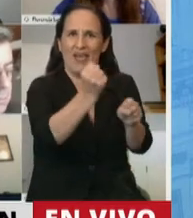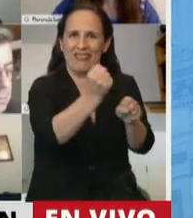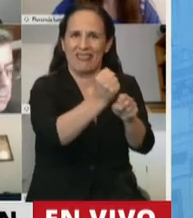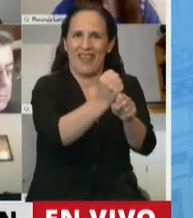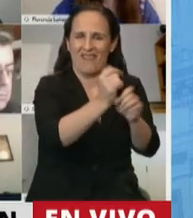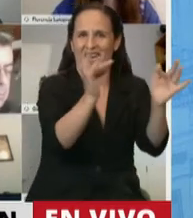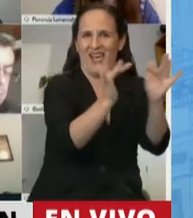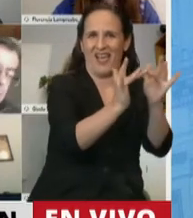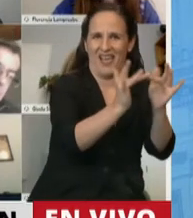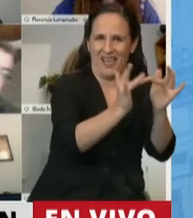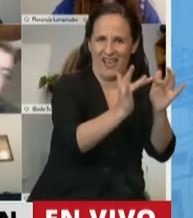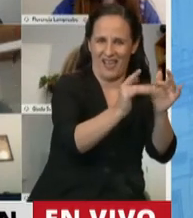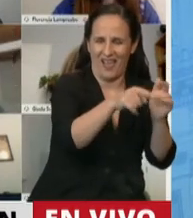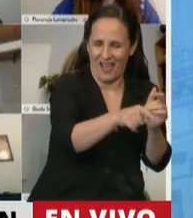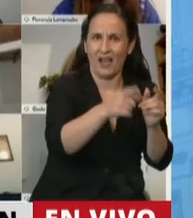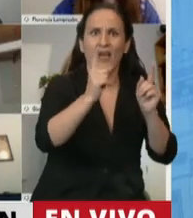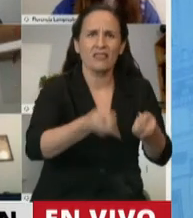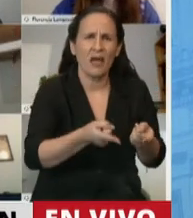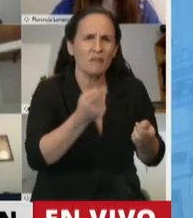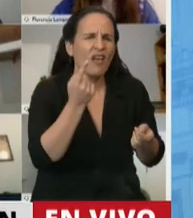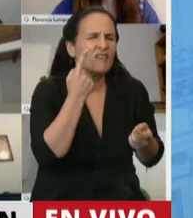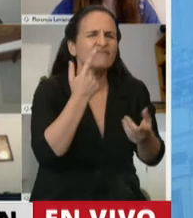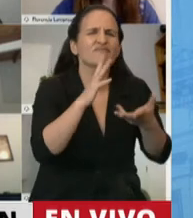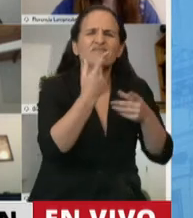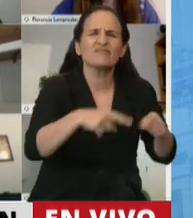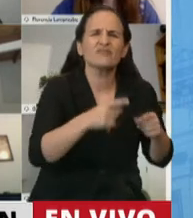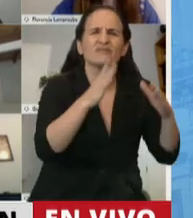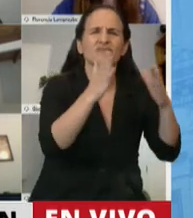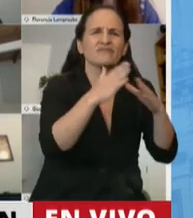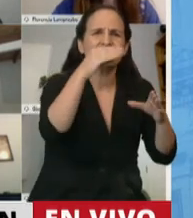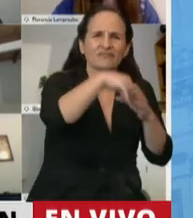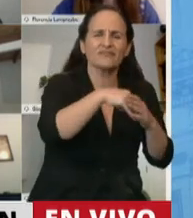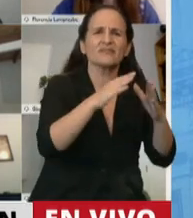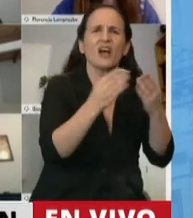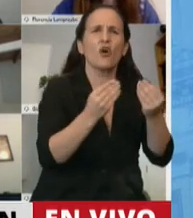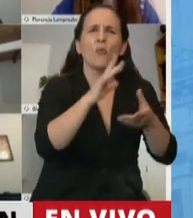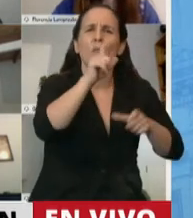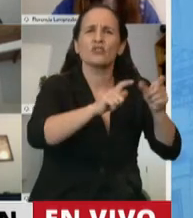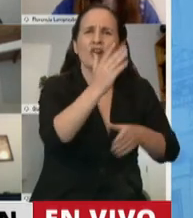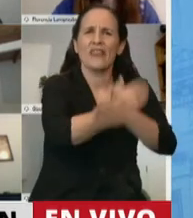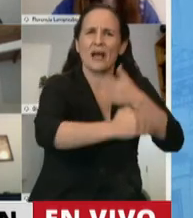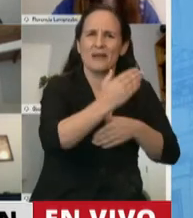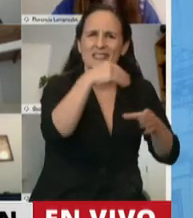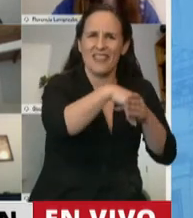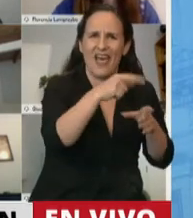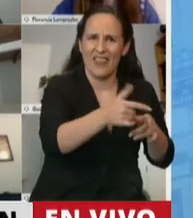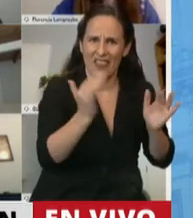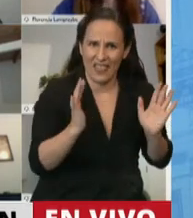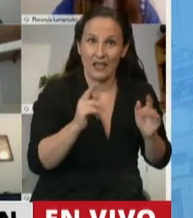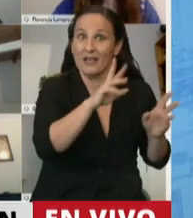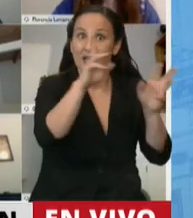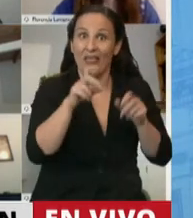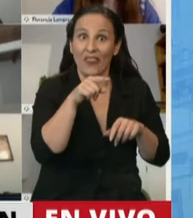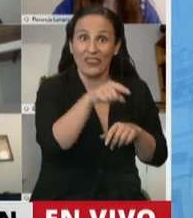y que además se contemplen las particularidades del teletrabajo de las personas con discapacidad. En este tema en particular